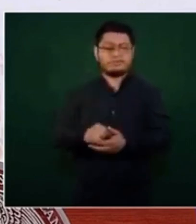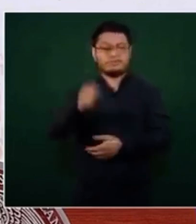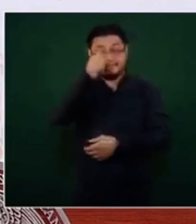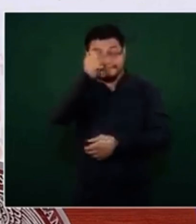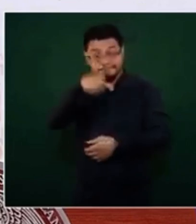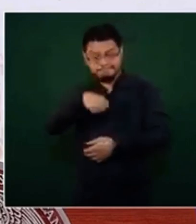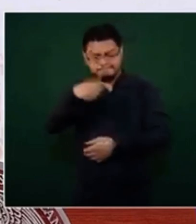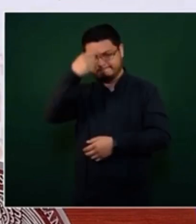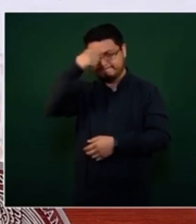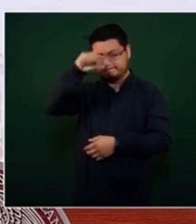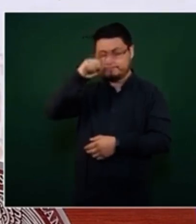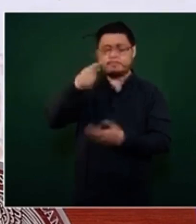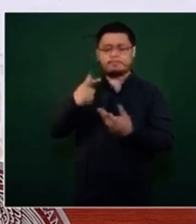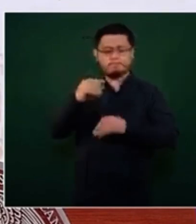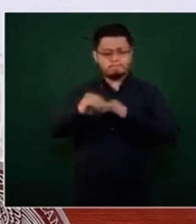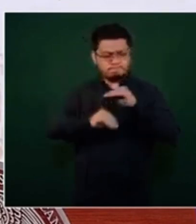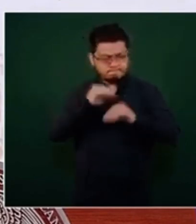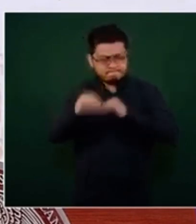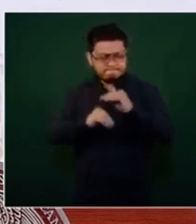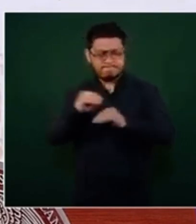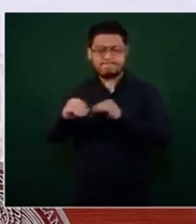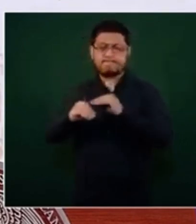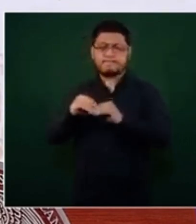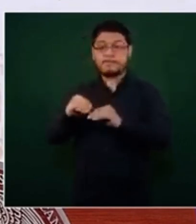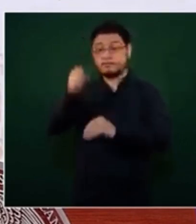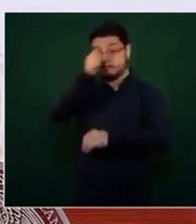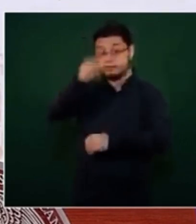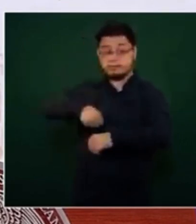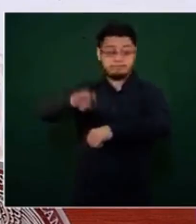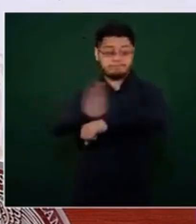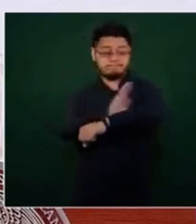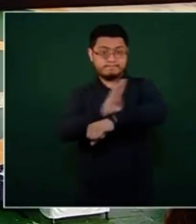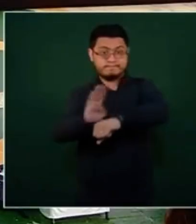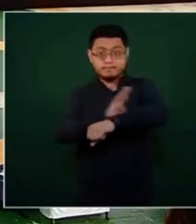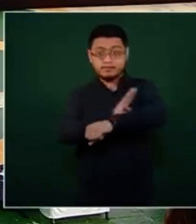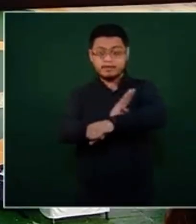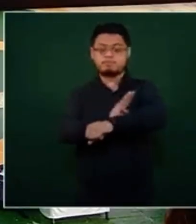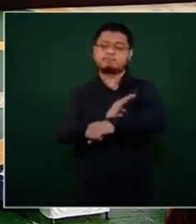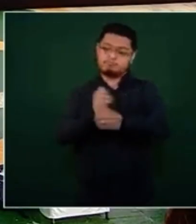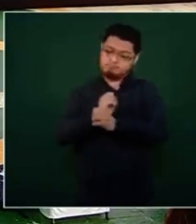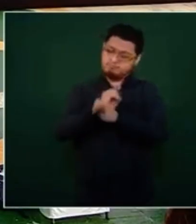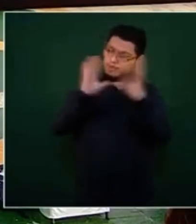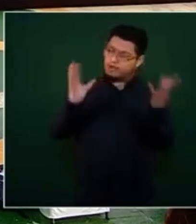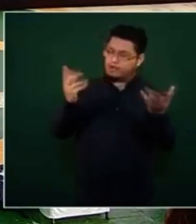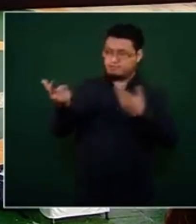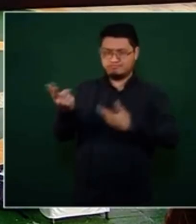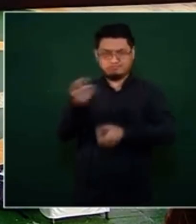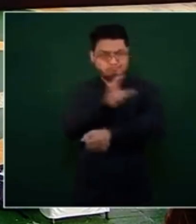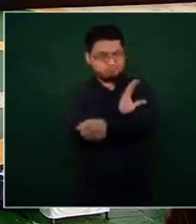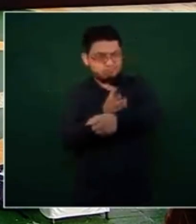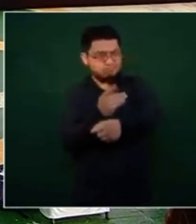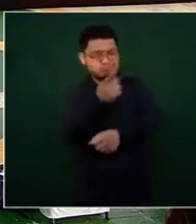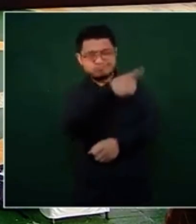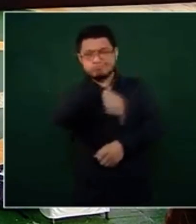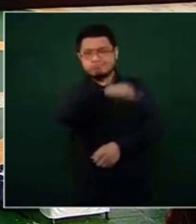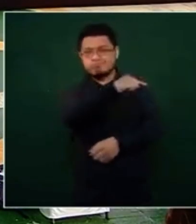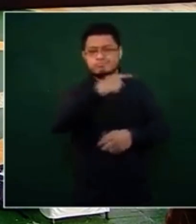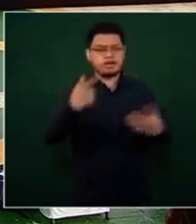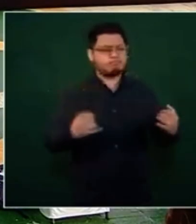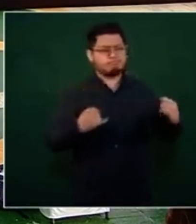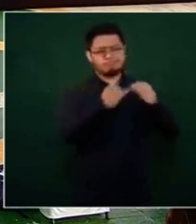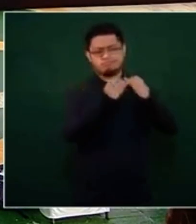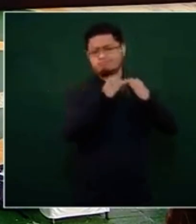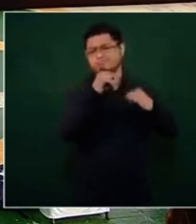Técnica del Operativo Correcaminos, la Secretaría del Bienestar, por supuesto nuestras compañeras y compañeros de las instituciones de